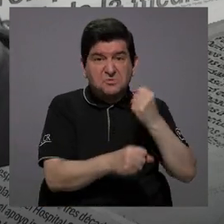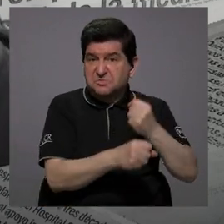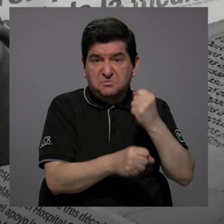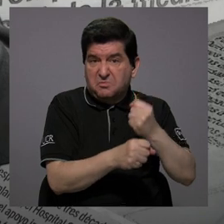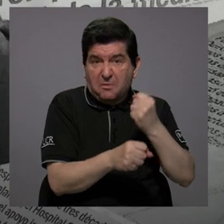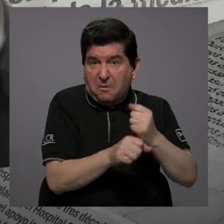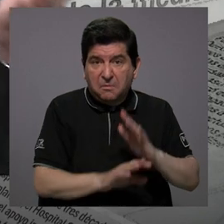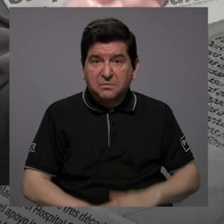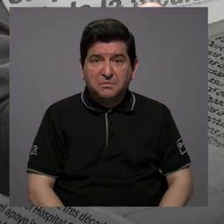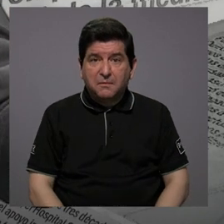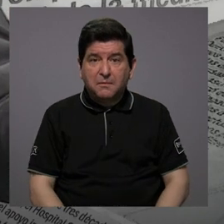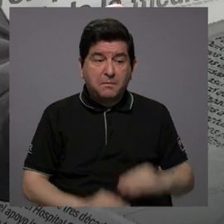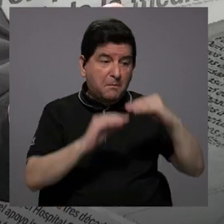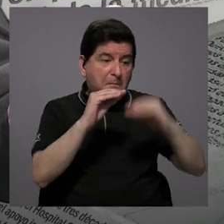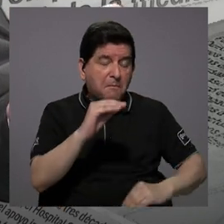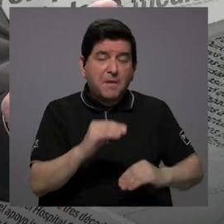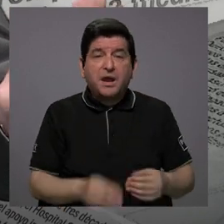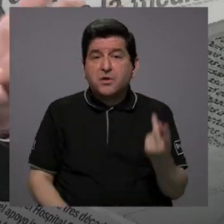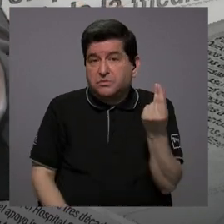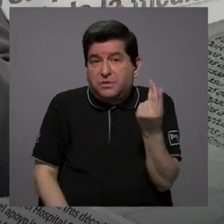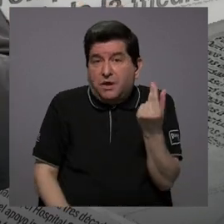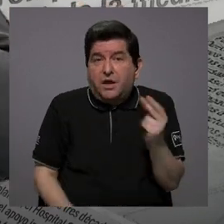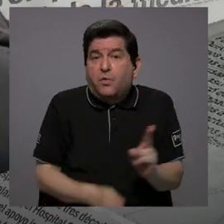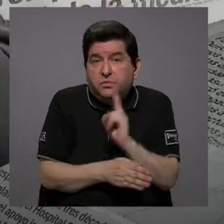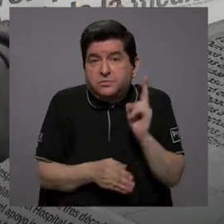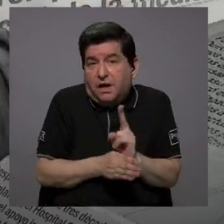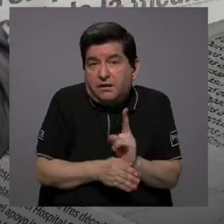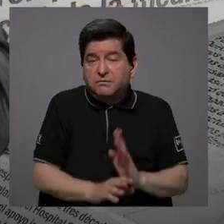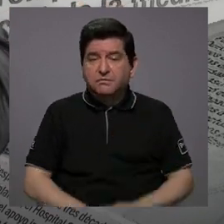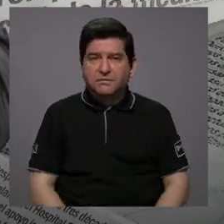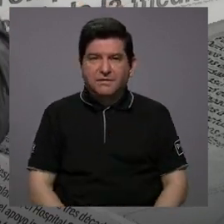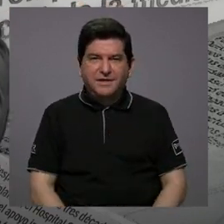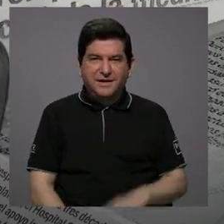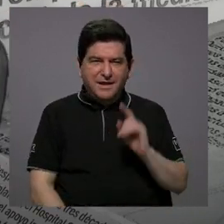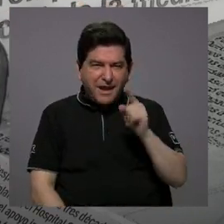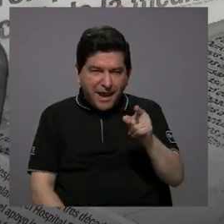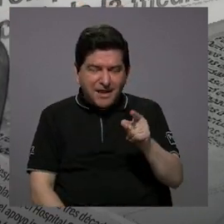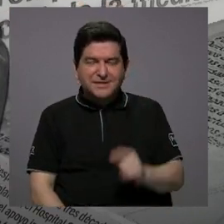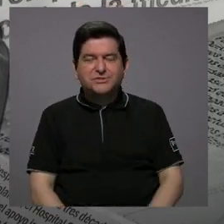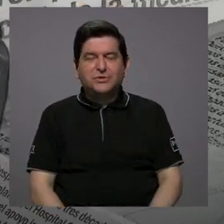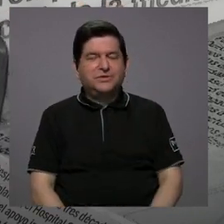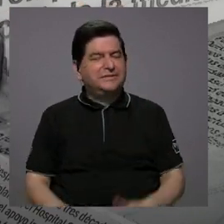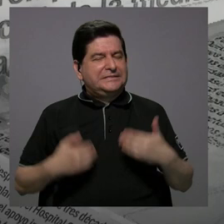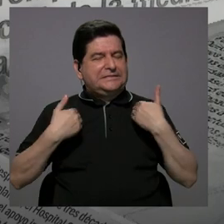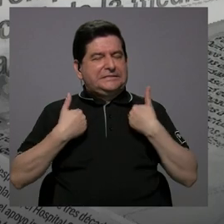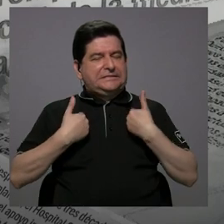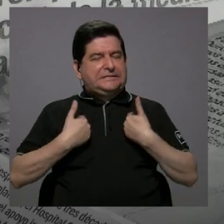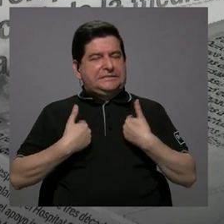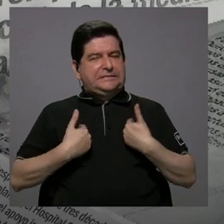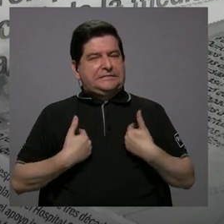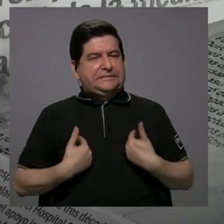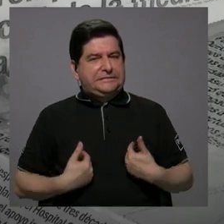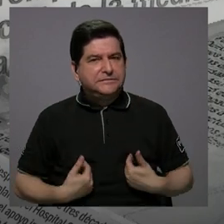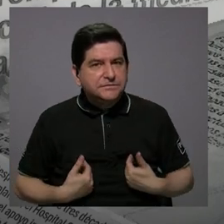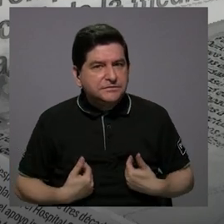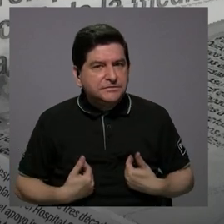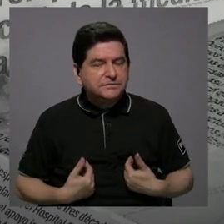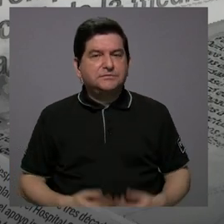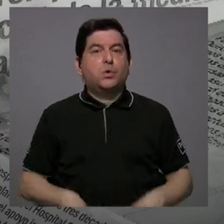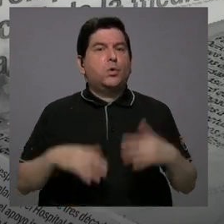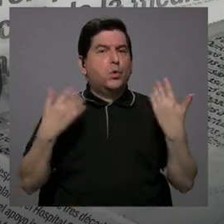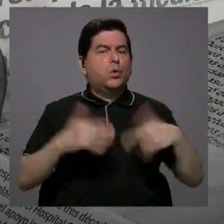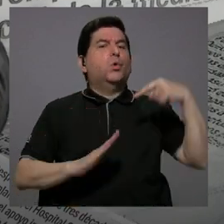con menos recursos. Eso conlleva un desgaste. Y conlleva un desgaste